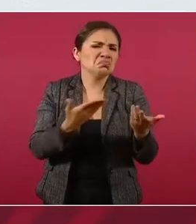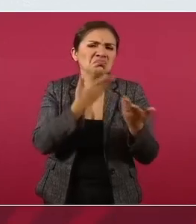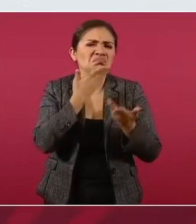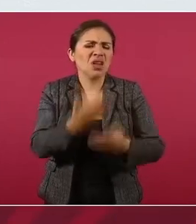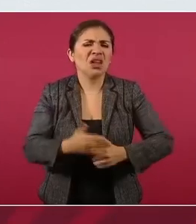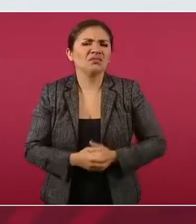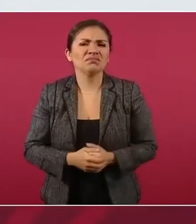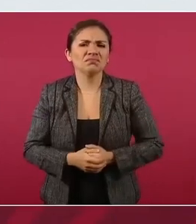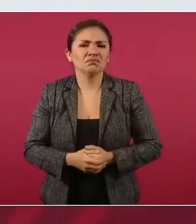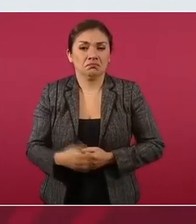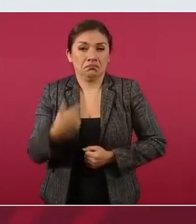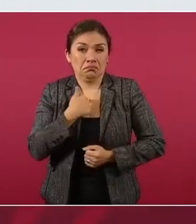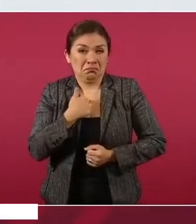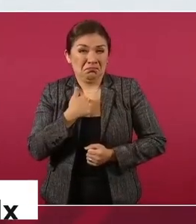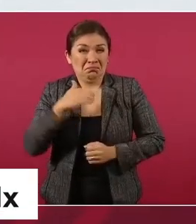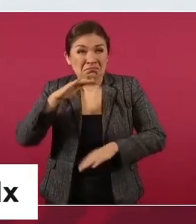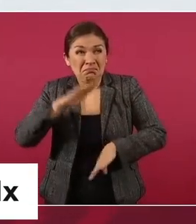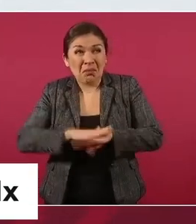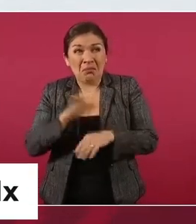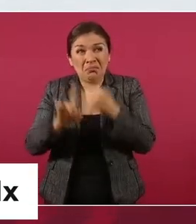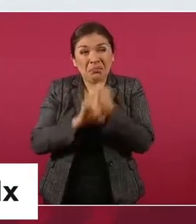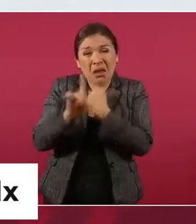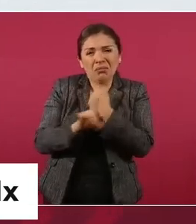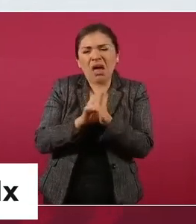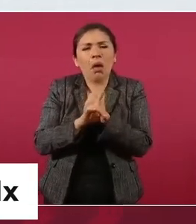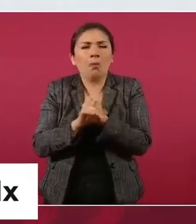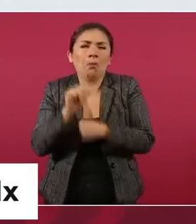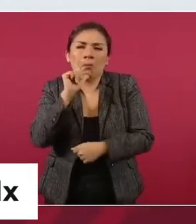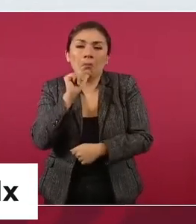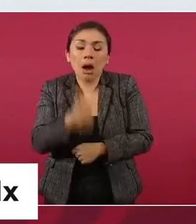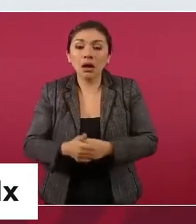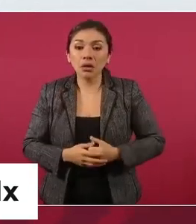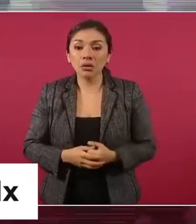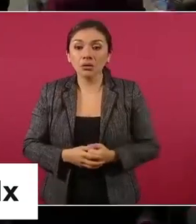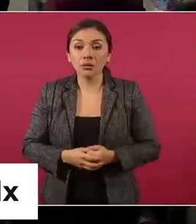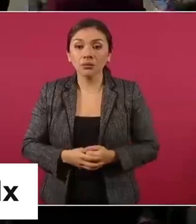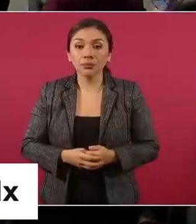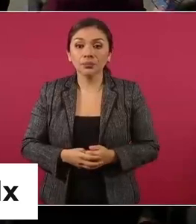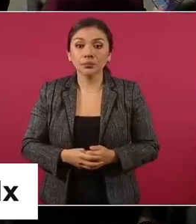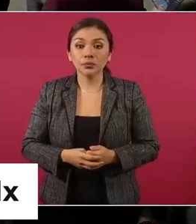nosotros no tenemos. ¿Mande?